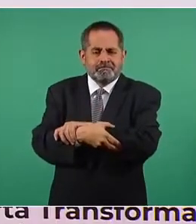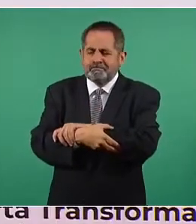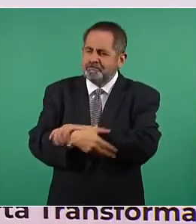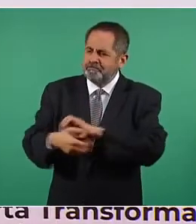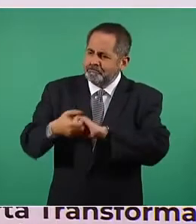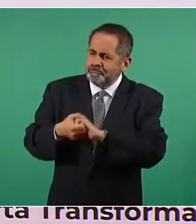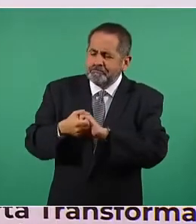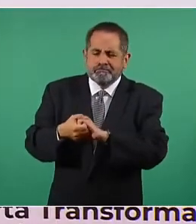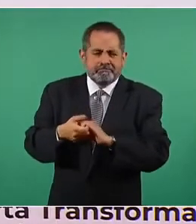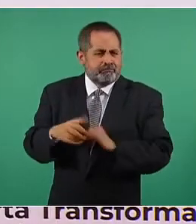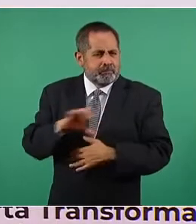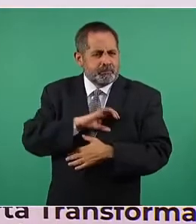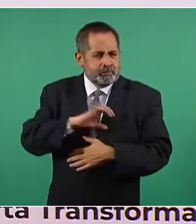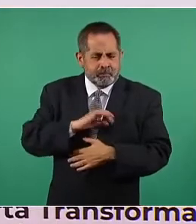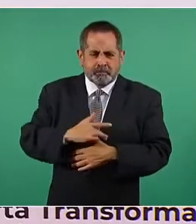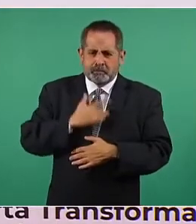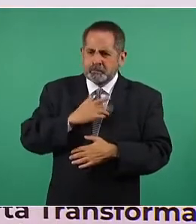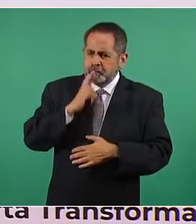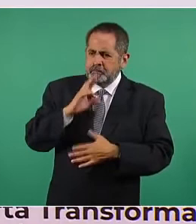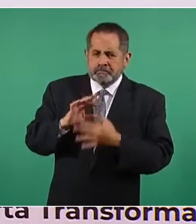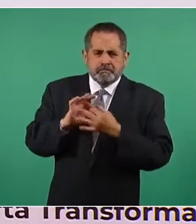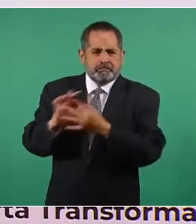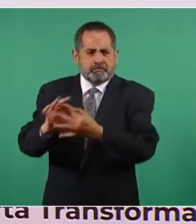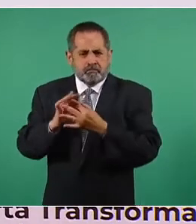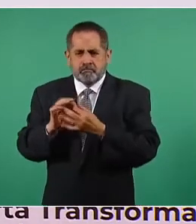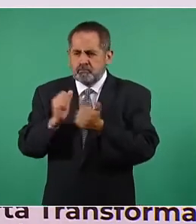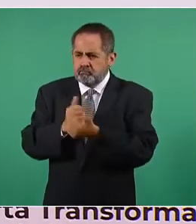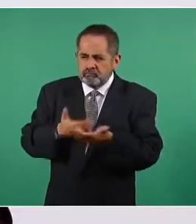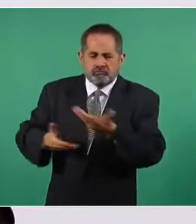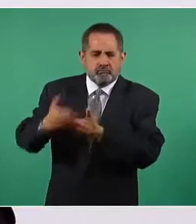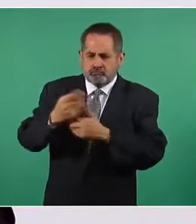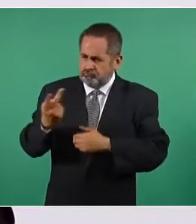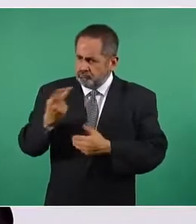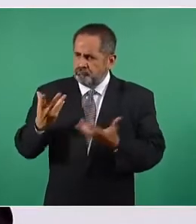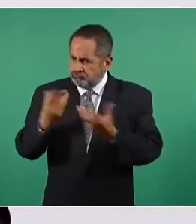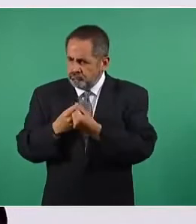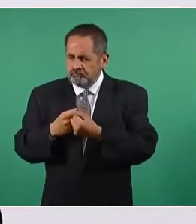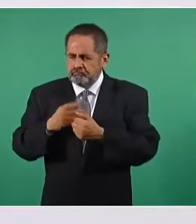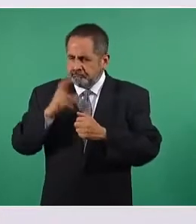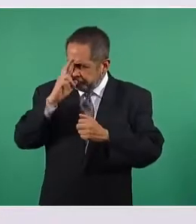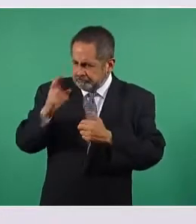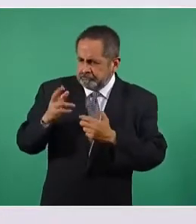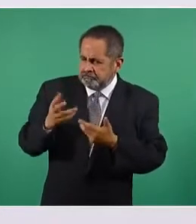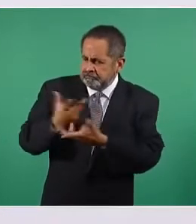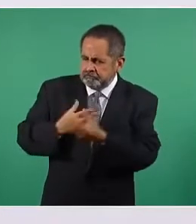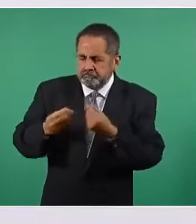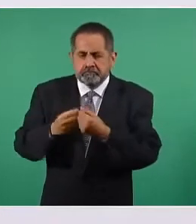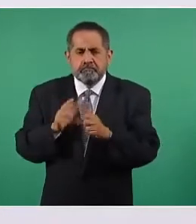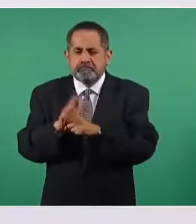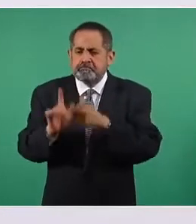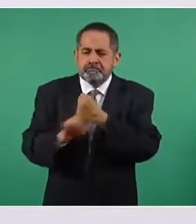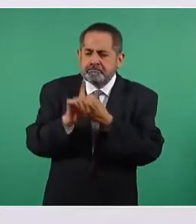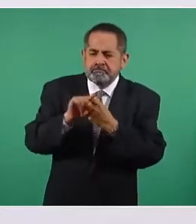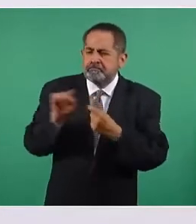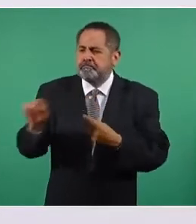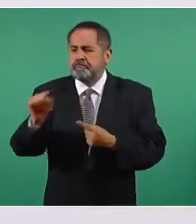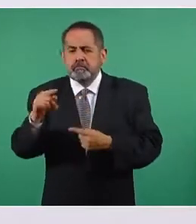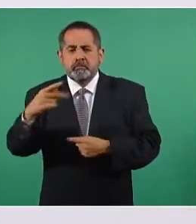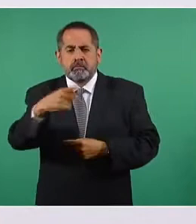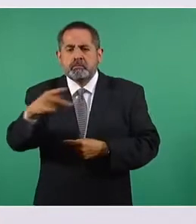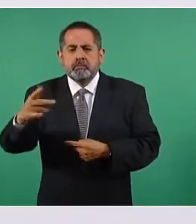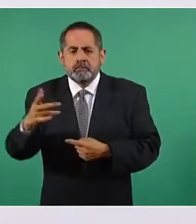afectivo, pero respetuoso en la búsqueda de soluciones a problemas de los demás.